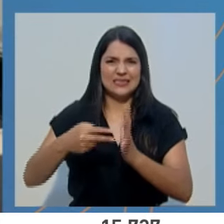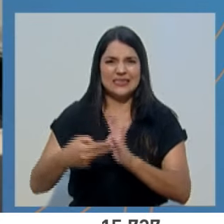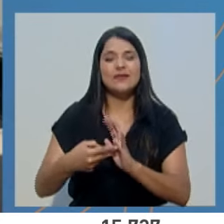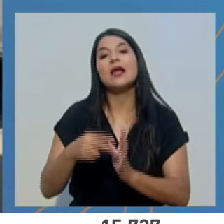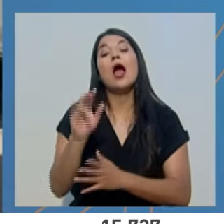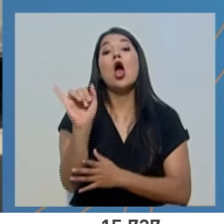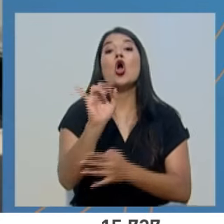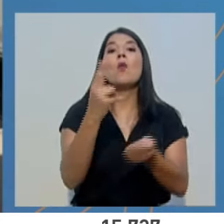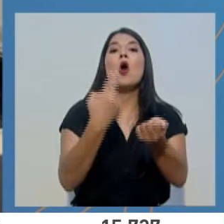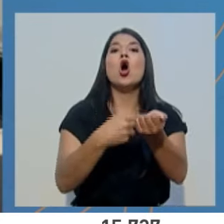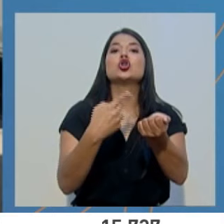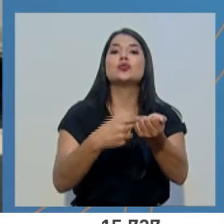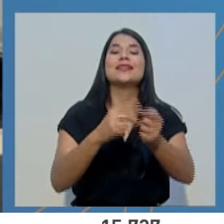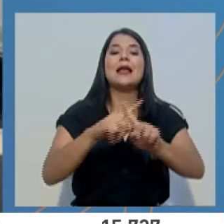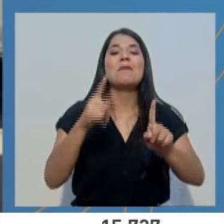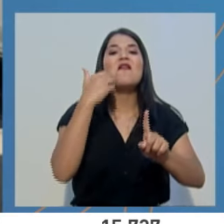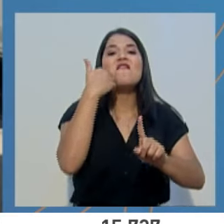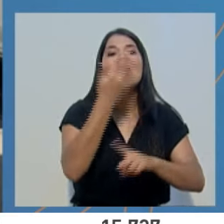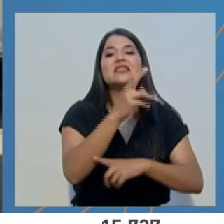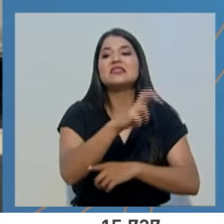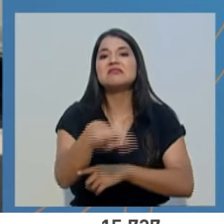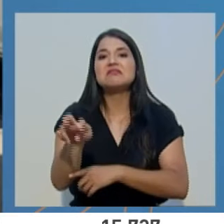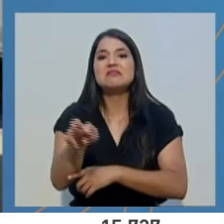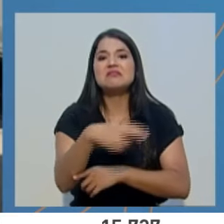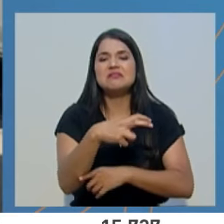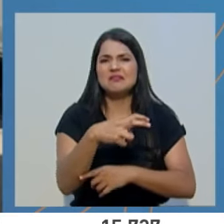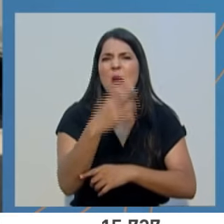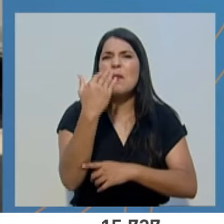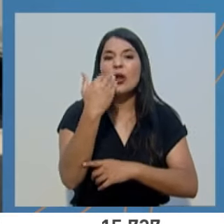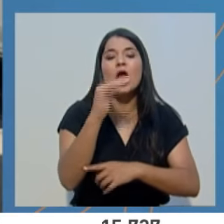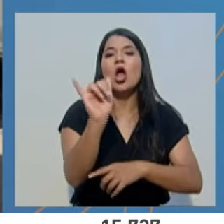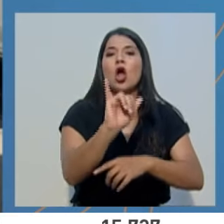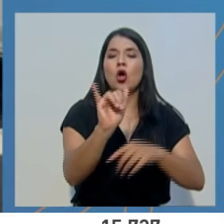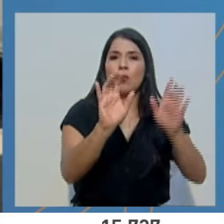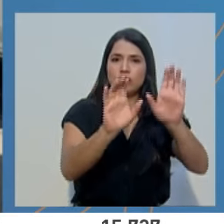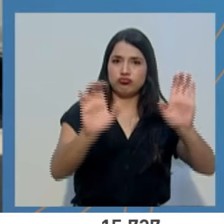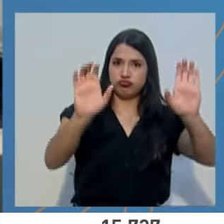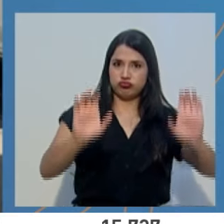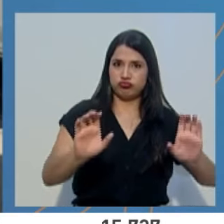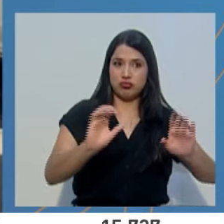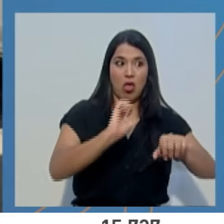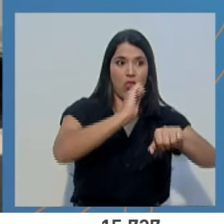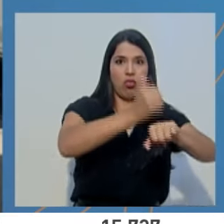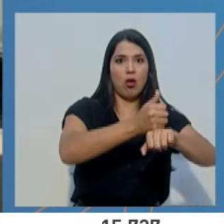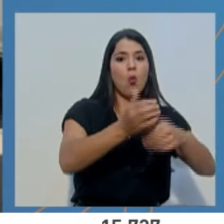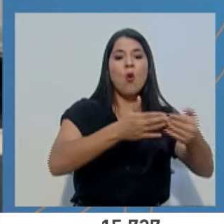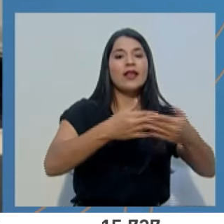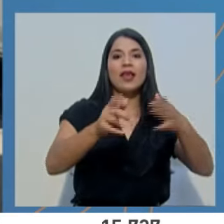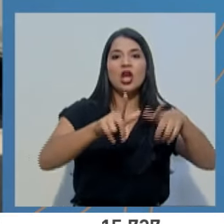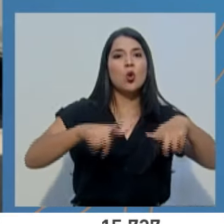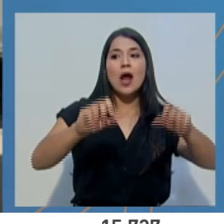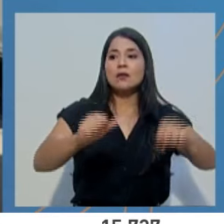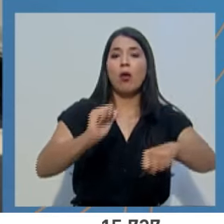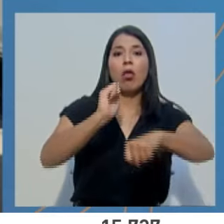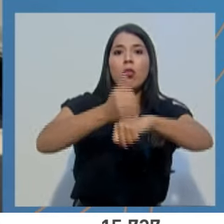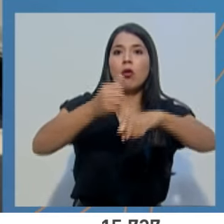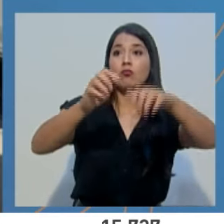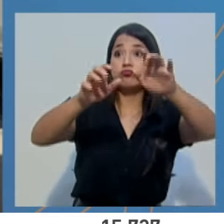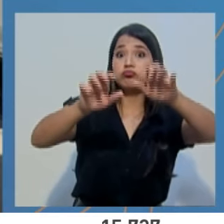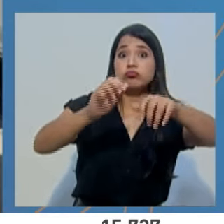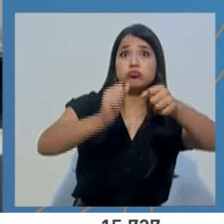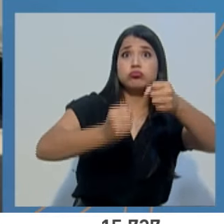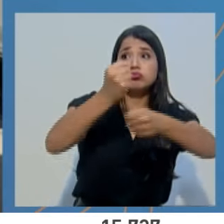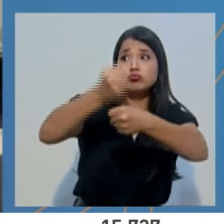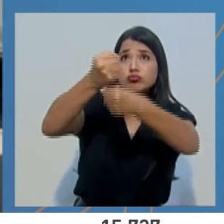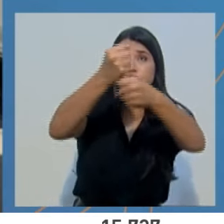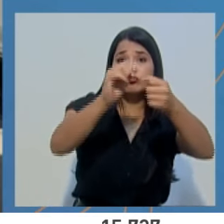contamos con una unidad médica móvil tipo 1 fijo verificada por la Organización Panamericana de la Salud, Organización Mundial de